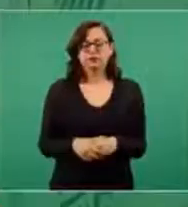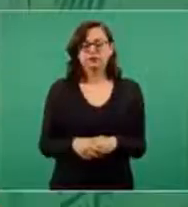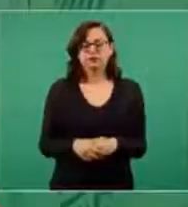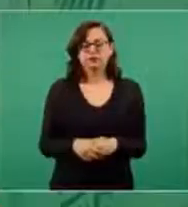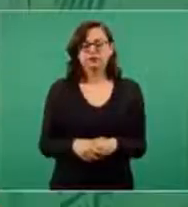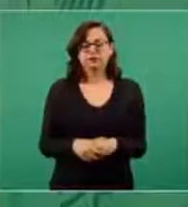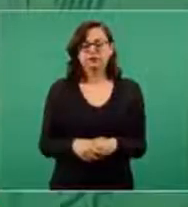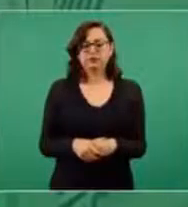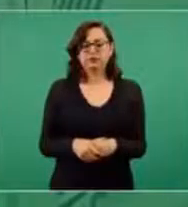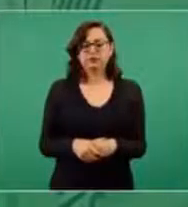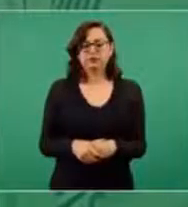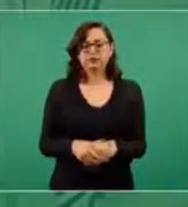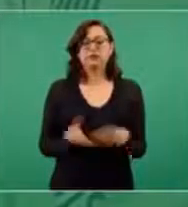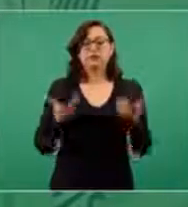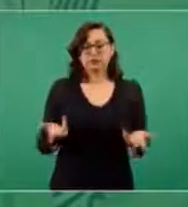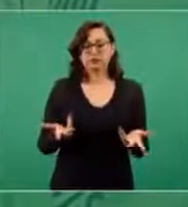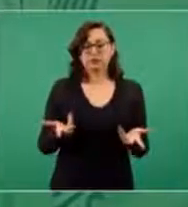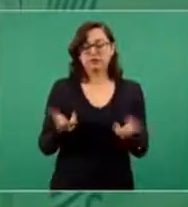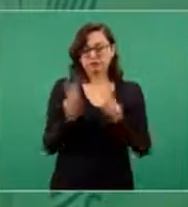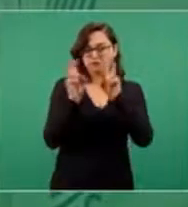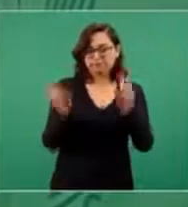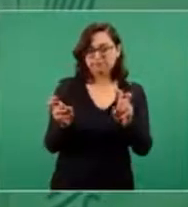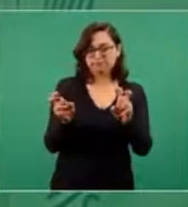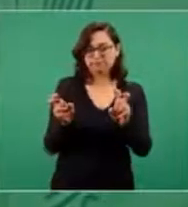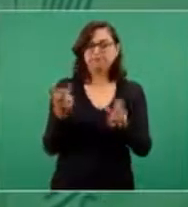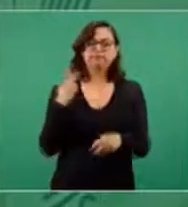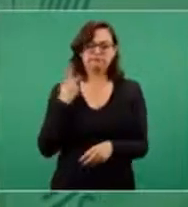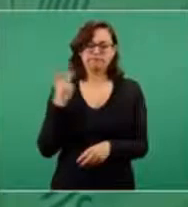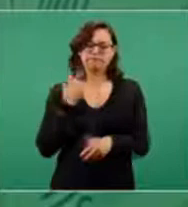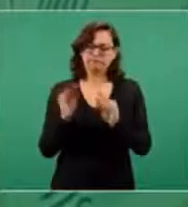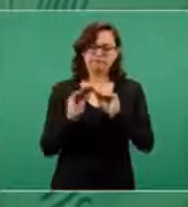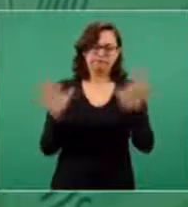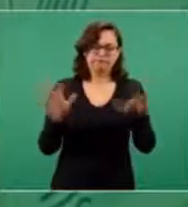pues evidentemente es un asunto político,